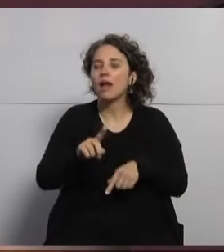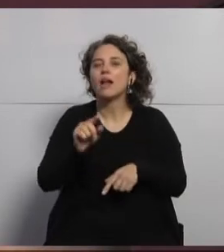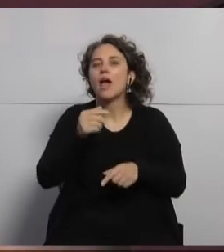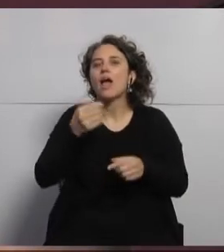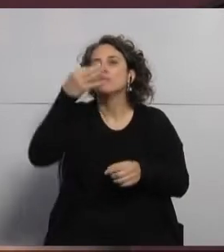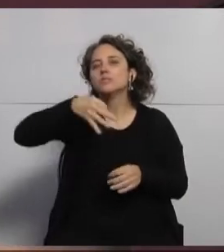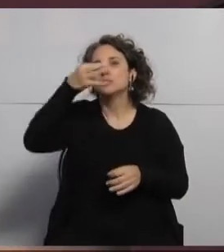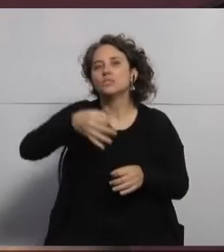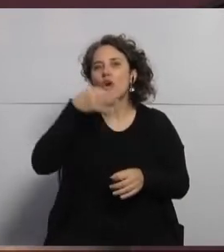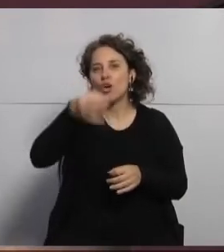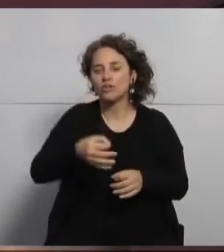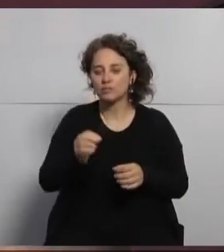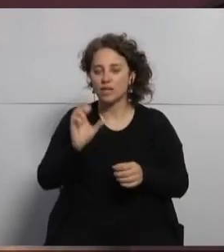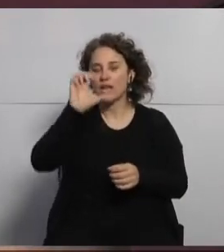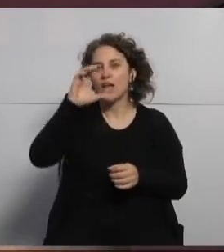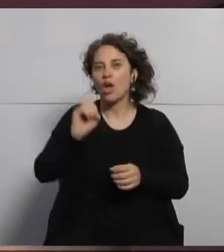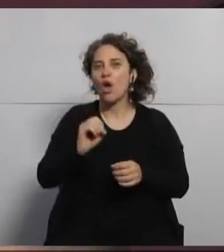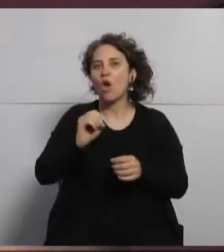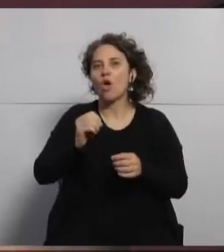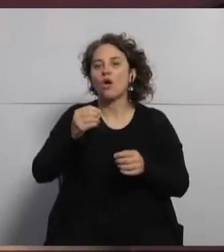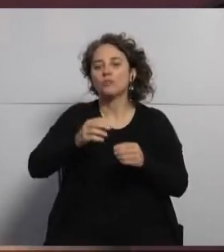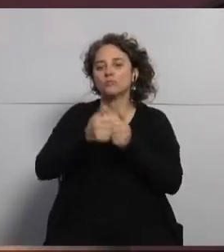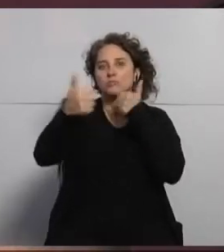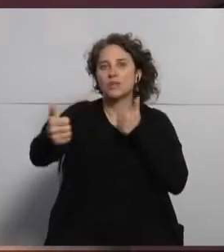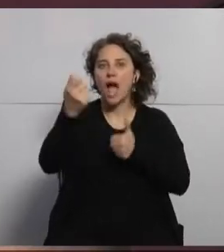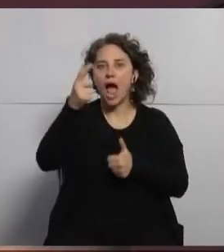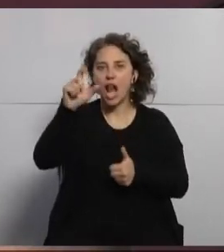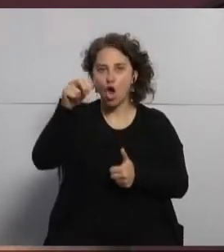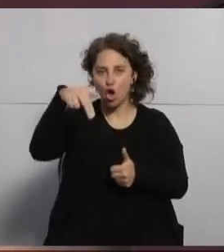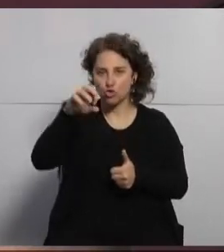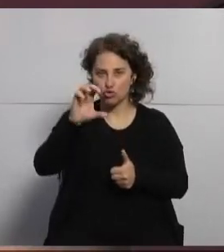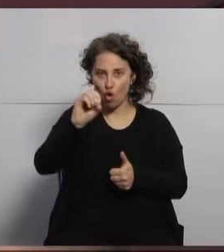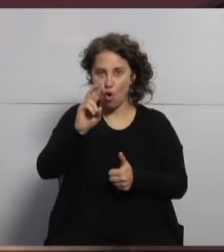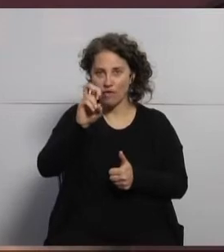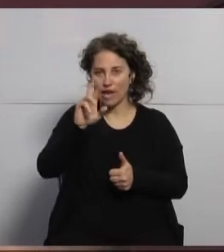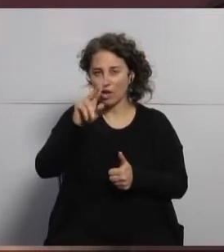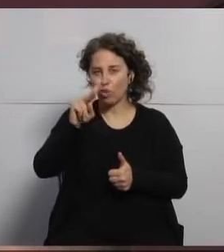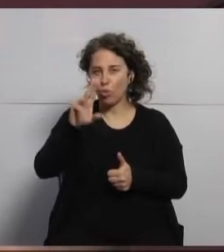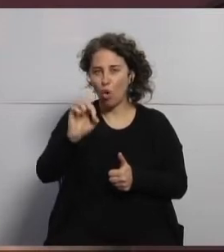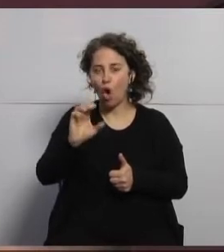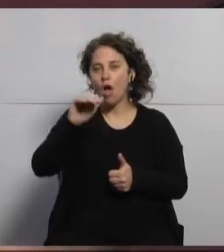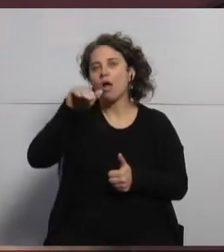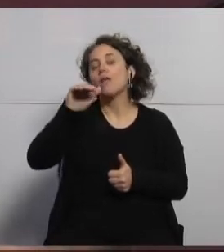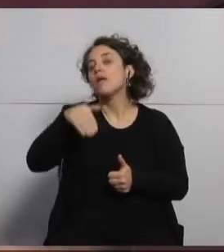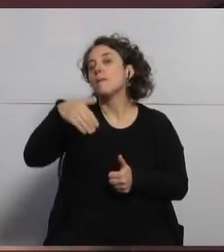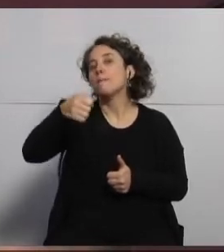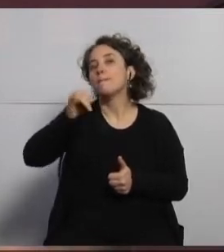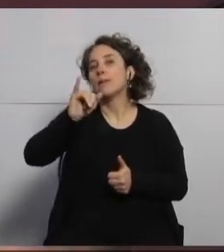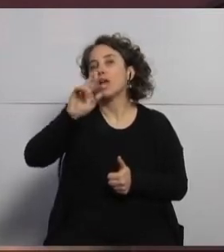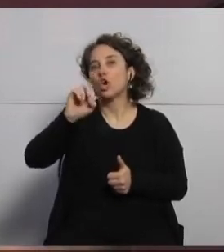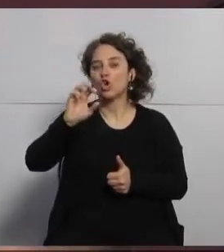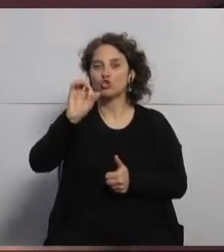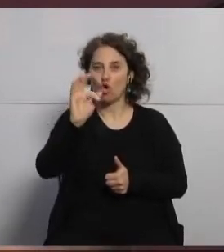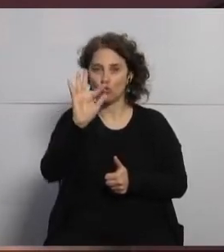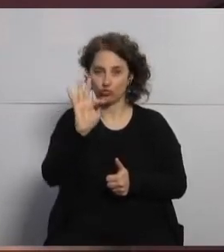en modalidad remota, en este caso de Alonso Verdugo, de Microsoft, presentando Teams para la Salud. Además,